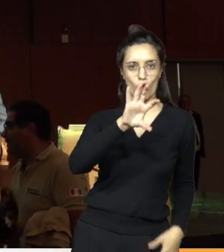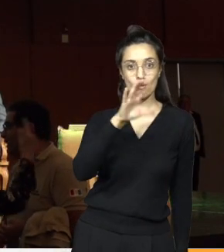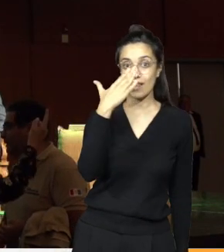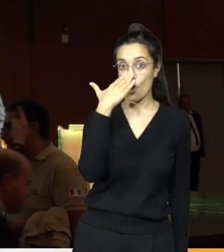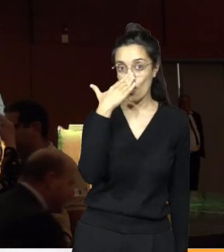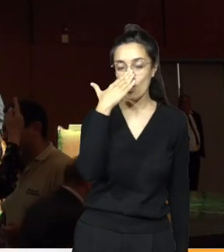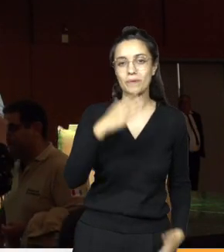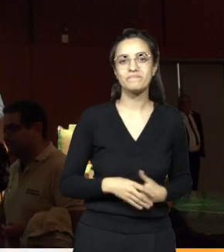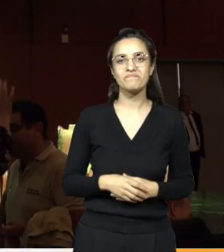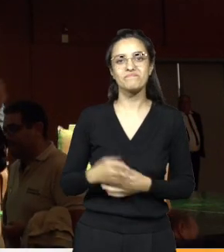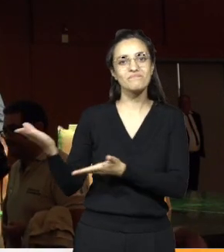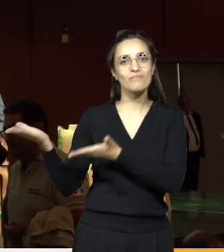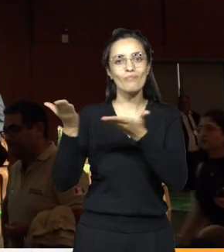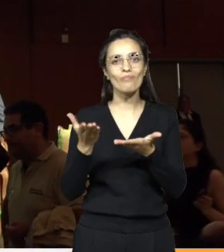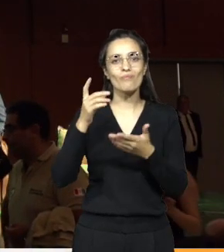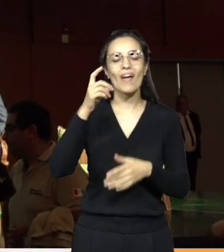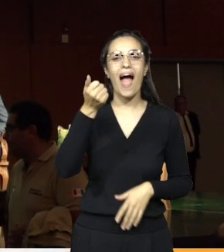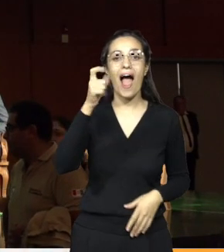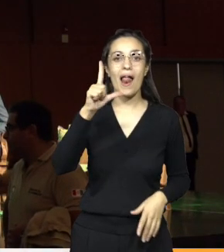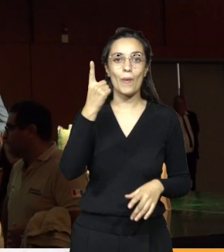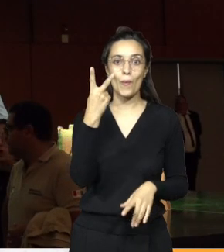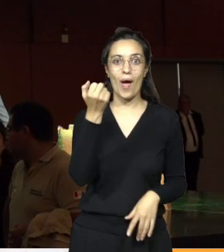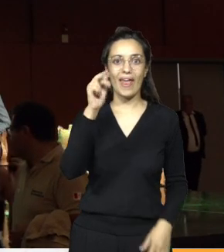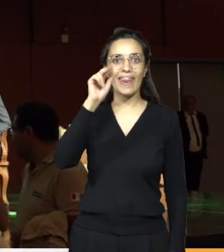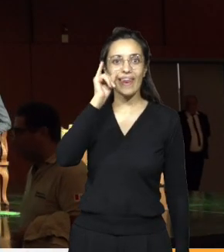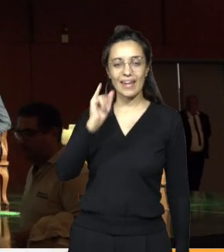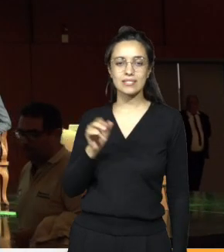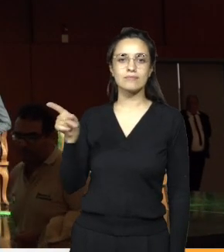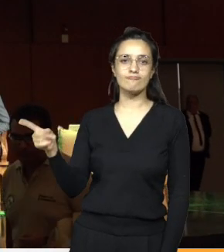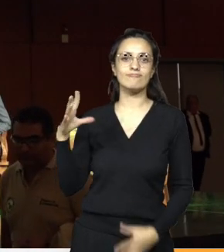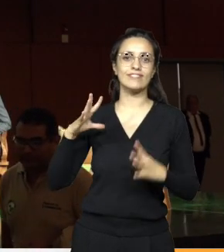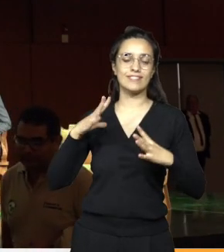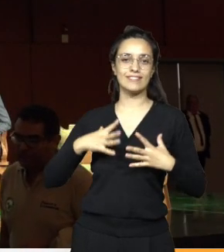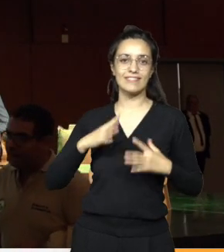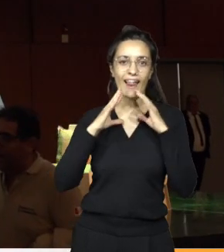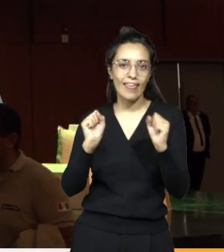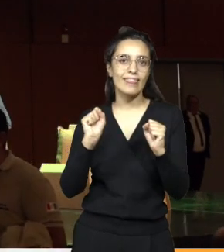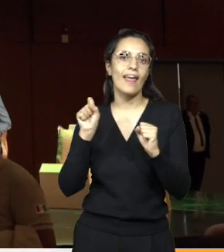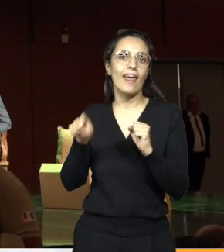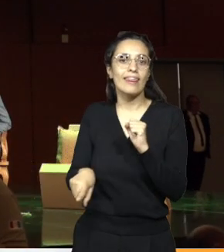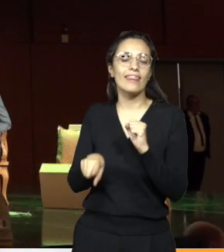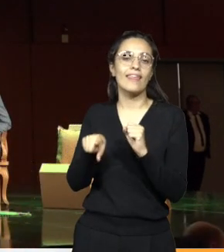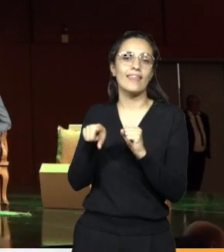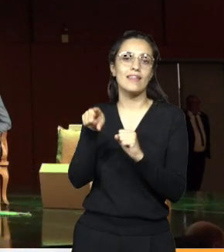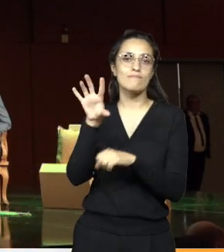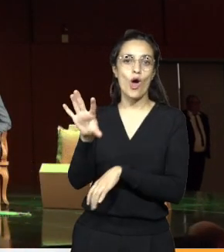Viviana Álvarez, Secretaria de Ambiente de la Provincia de Tierra del Fuego, Antártida e Islas del Atlántico Sur,